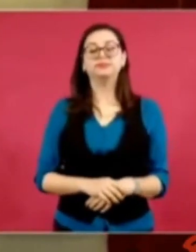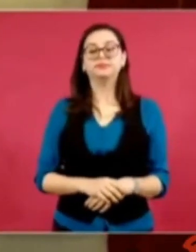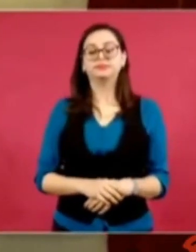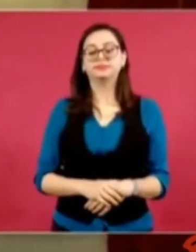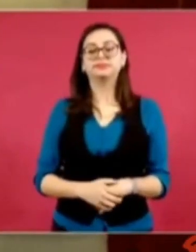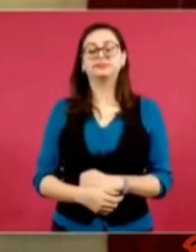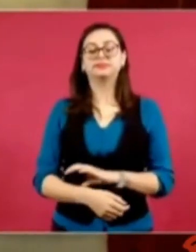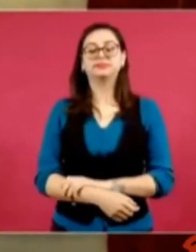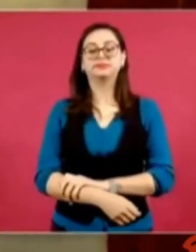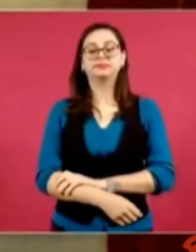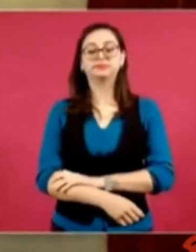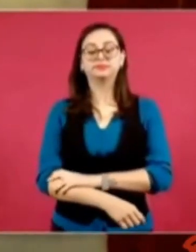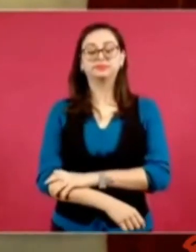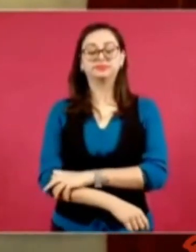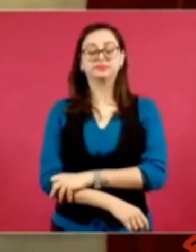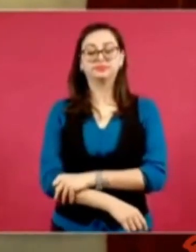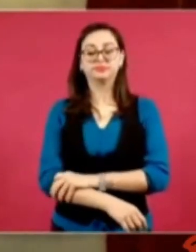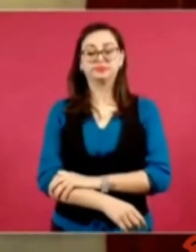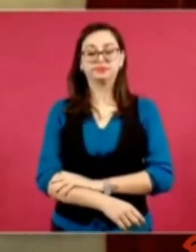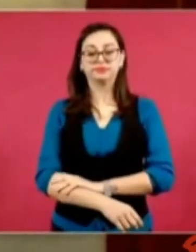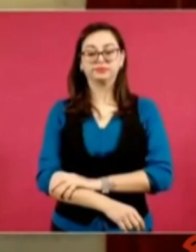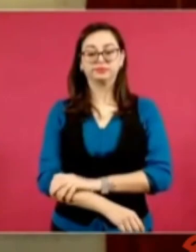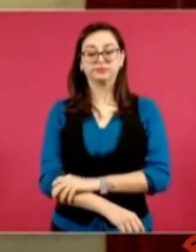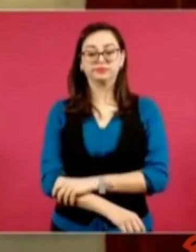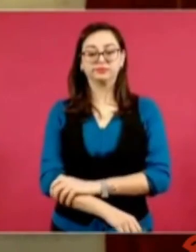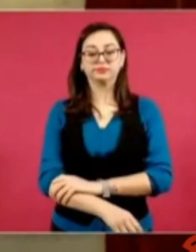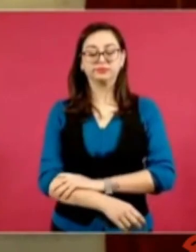como diría el Quijote ah bueno